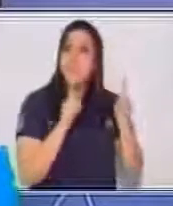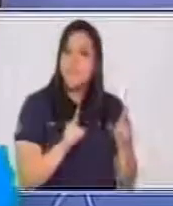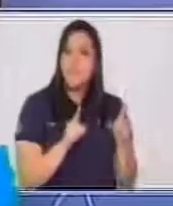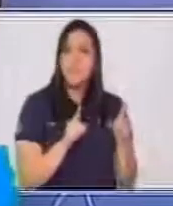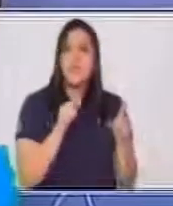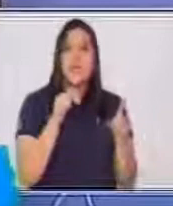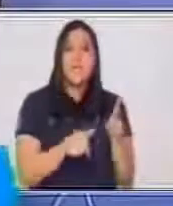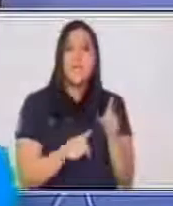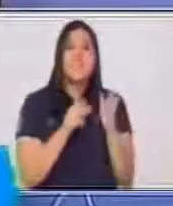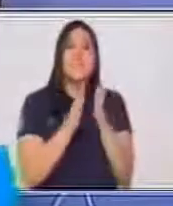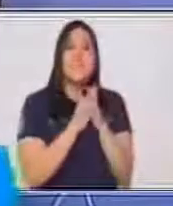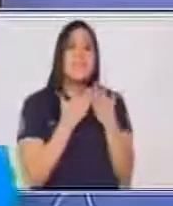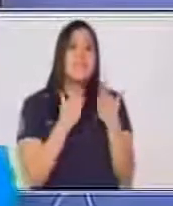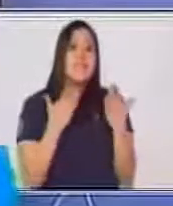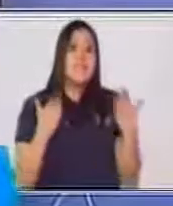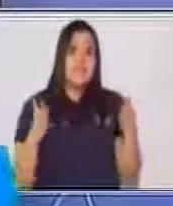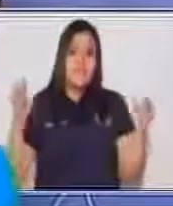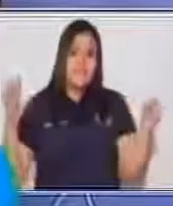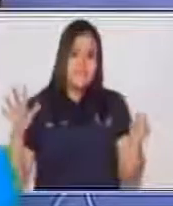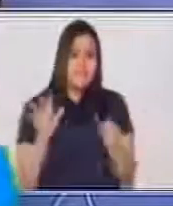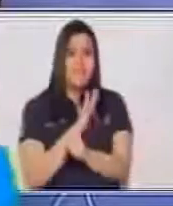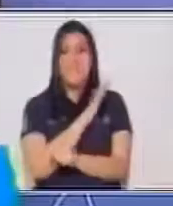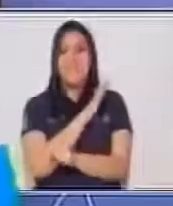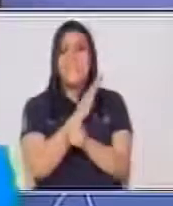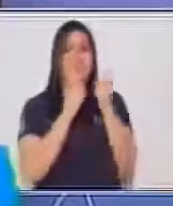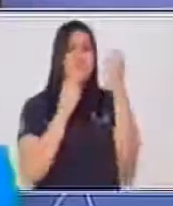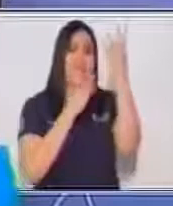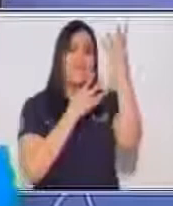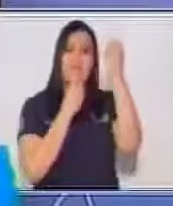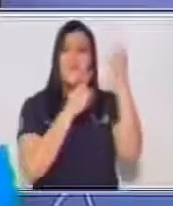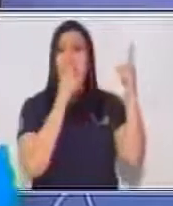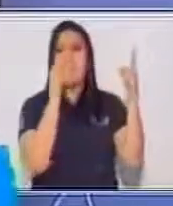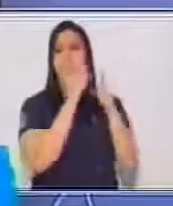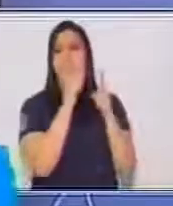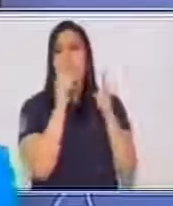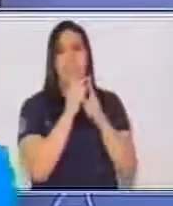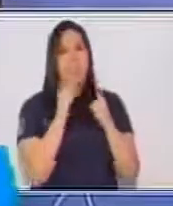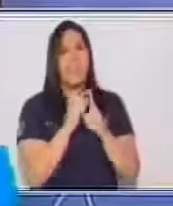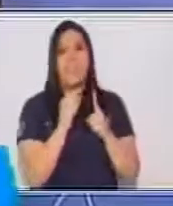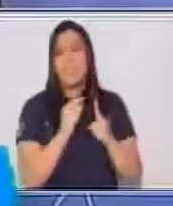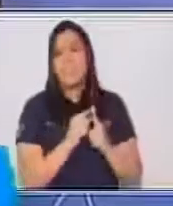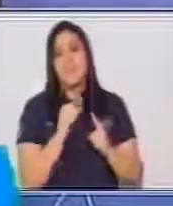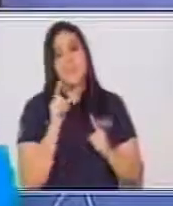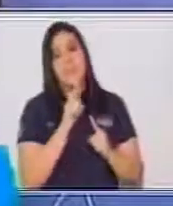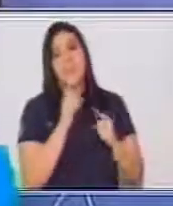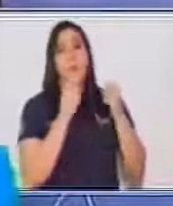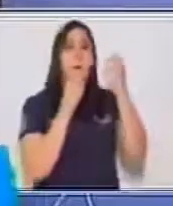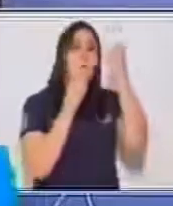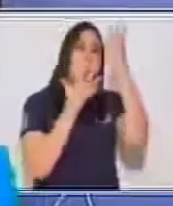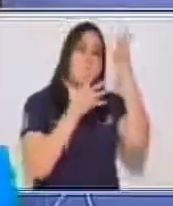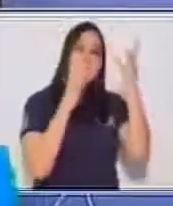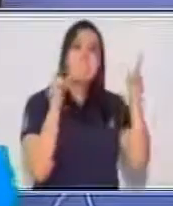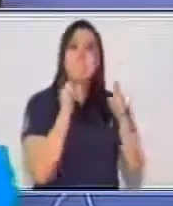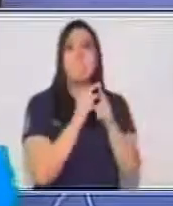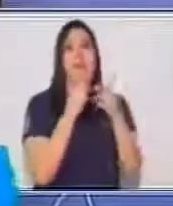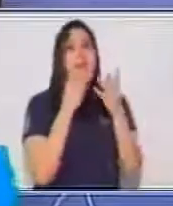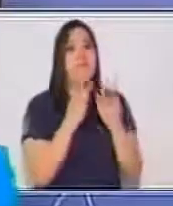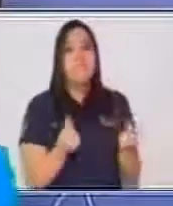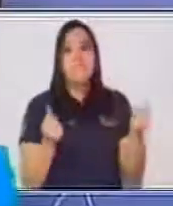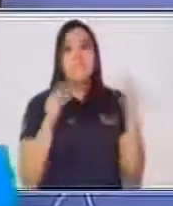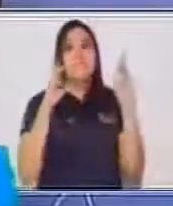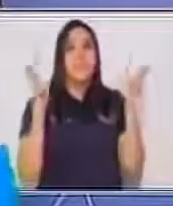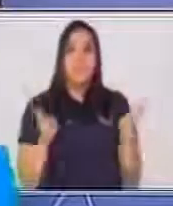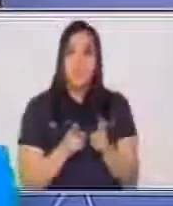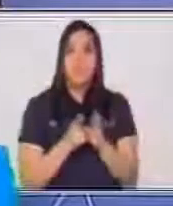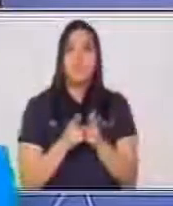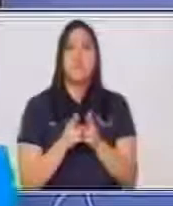este trifoliar no debe estar cargado de información, sino que debe ser una información condensada de lo que queremos